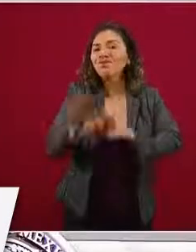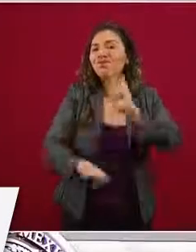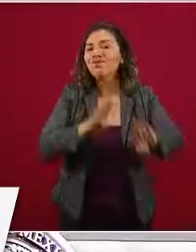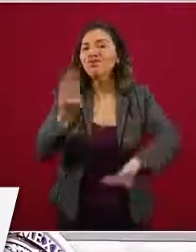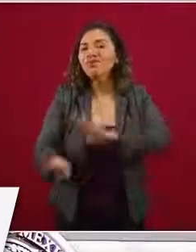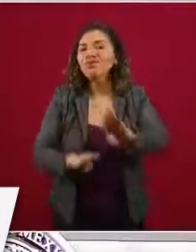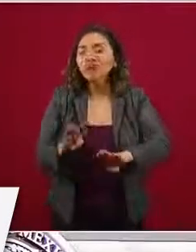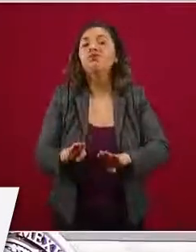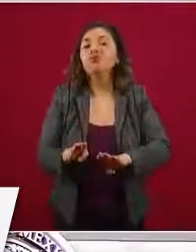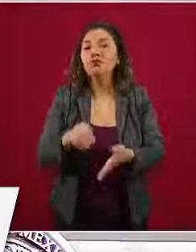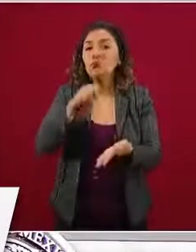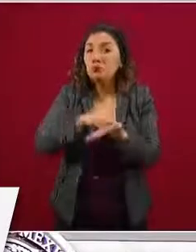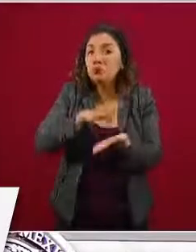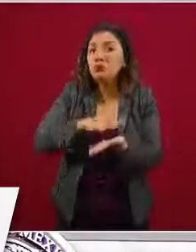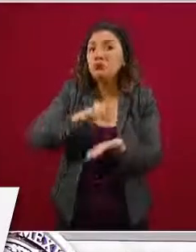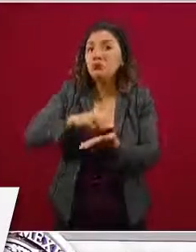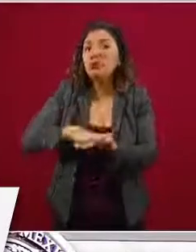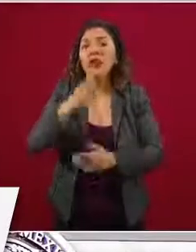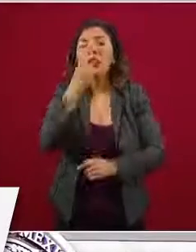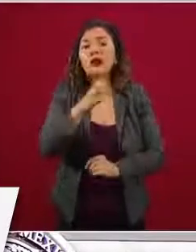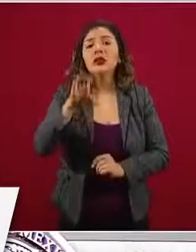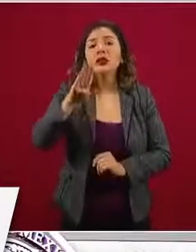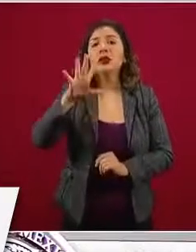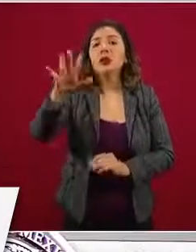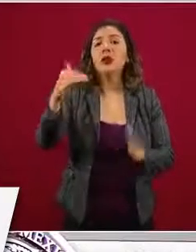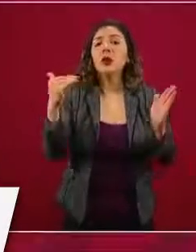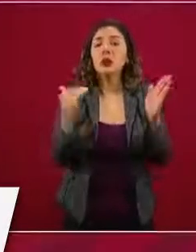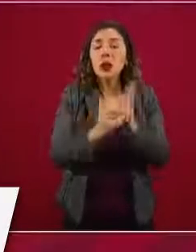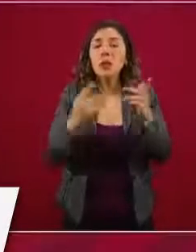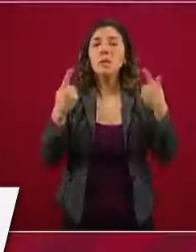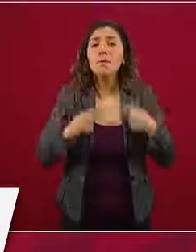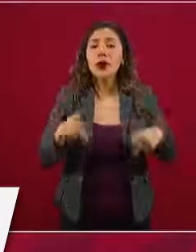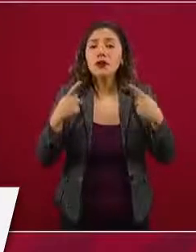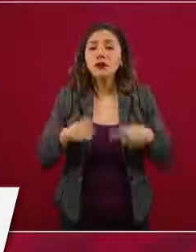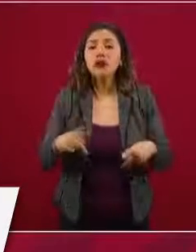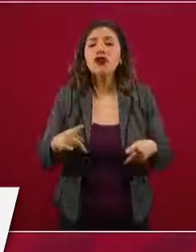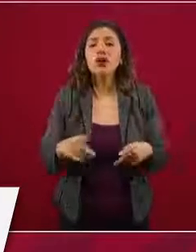y se han registrado 395 mil personas que se han confirmado.